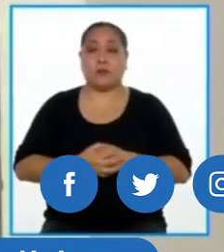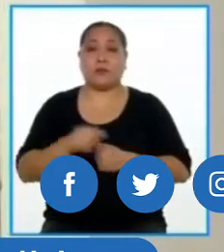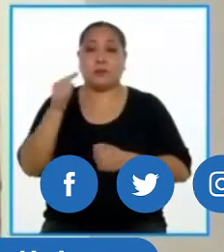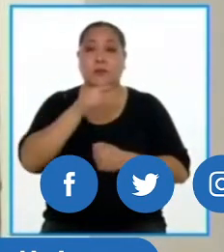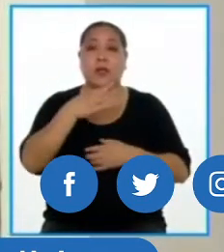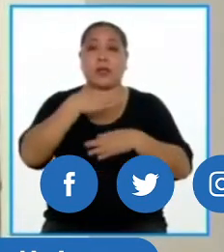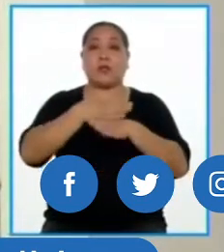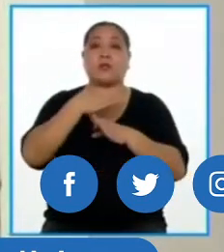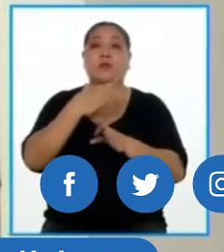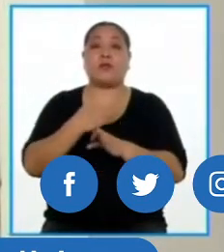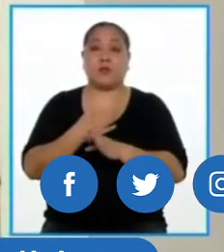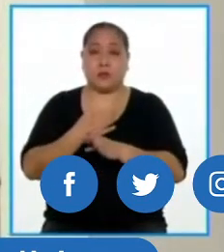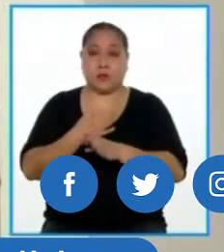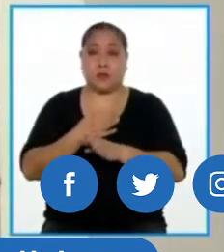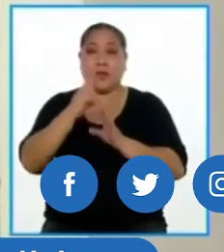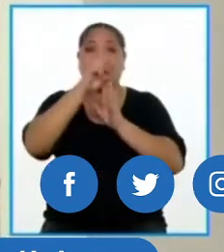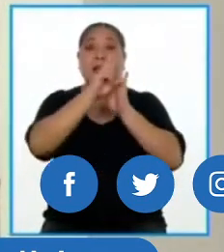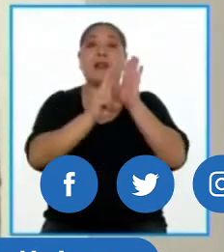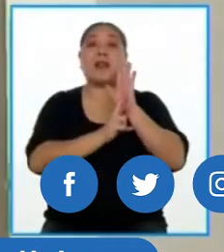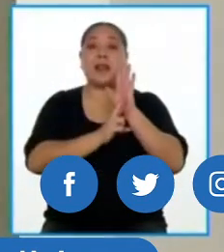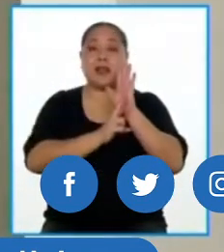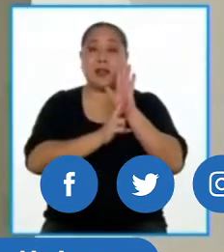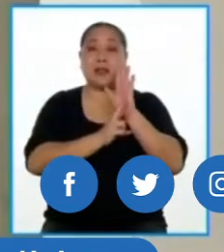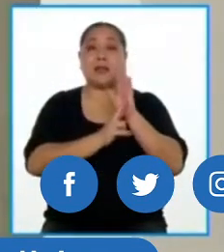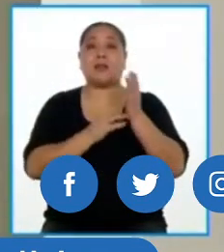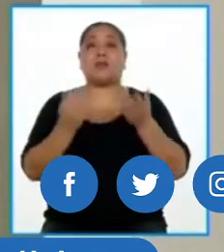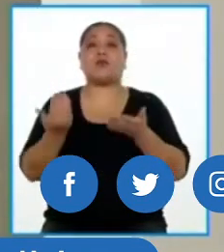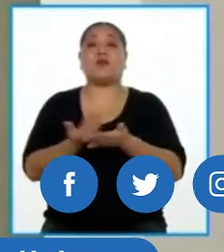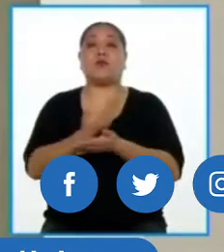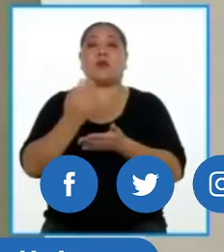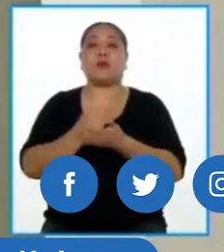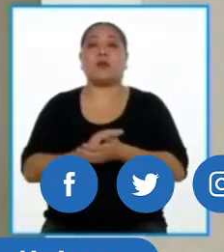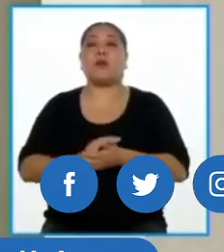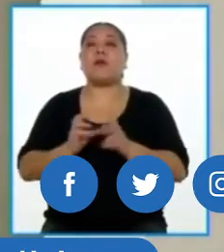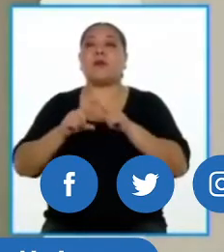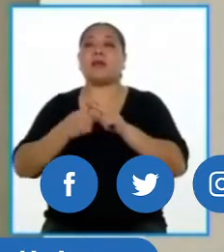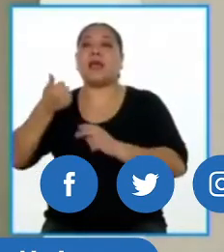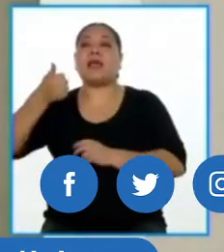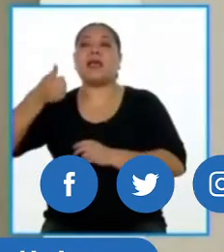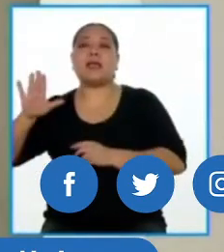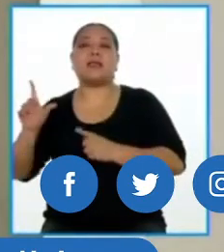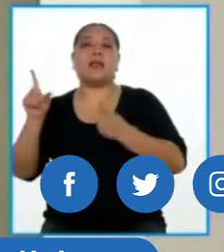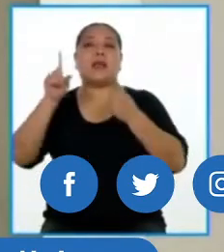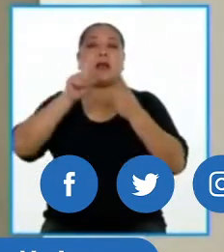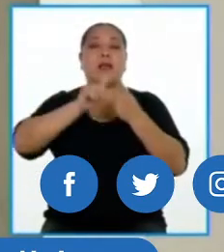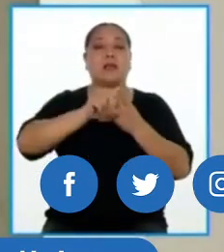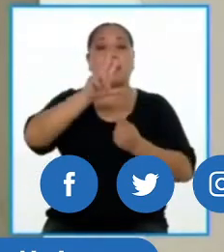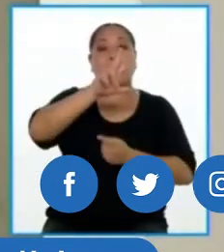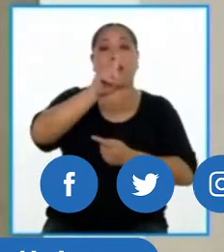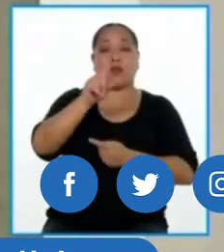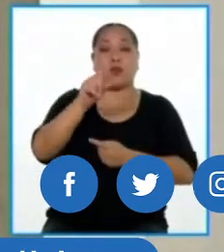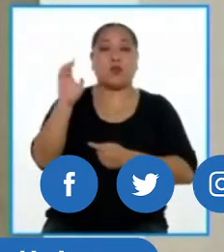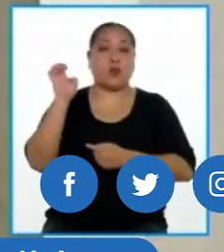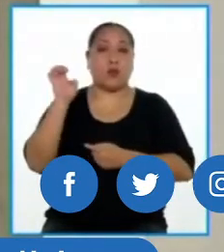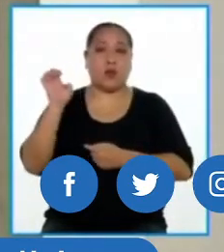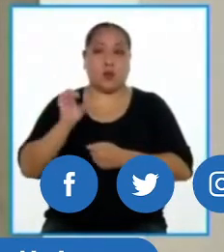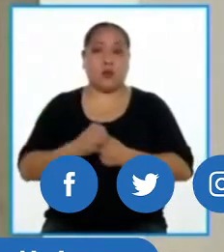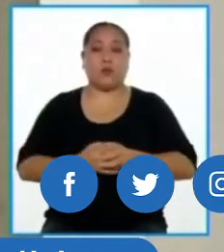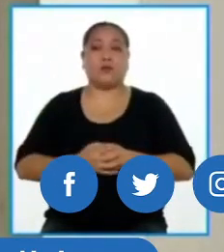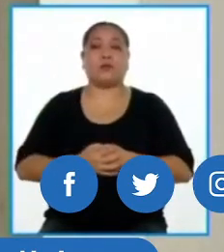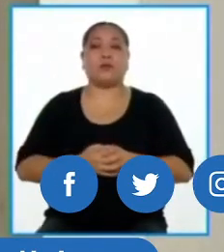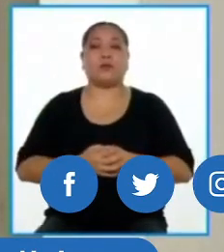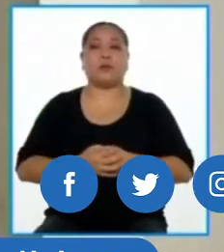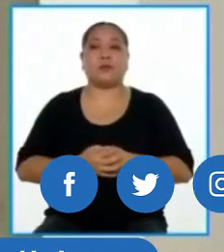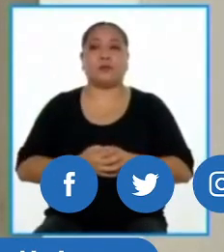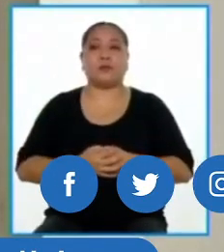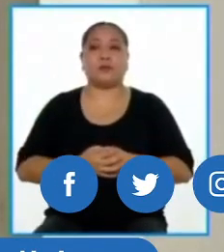medidas que van a entrar en vigencia entre el quince y el treinta y uno de enero.